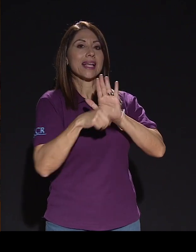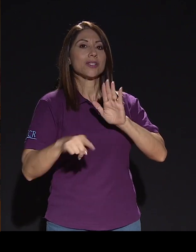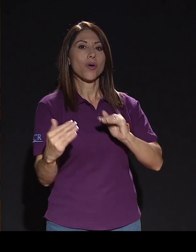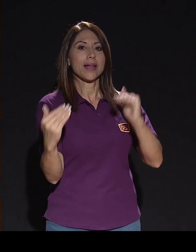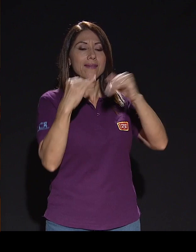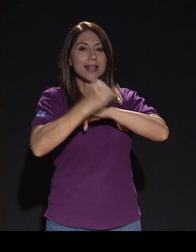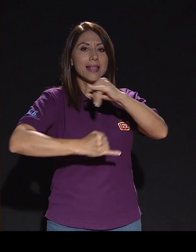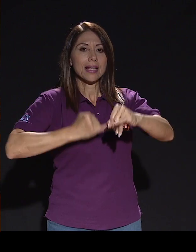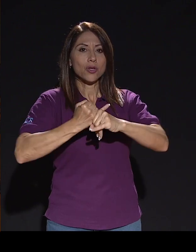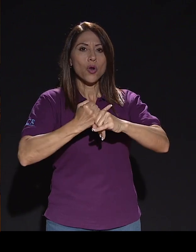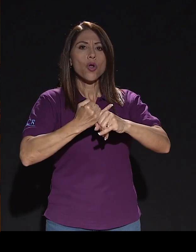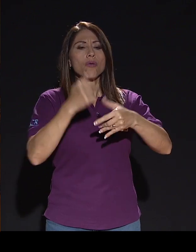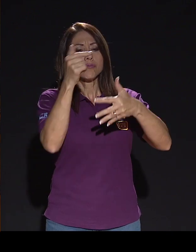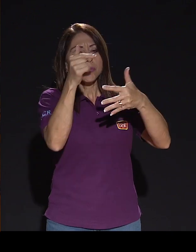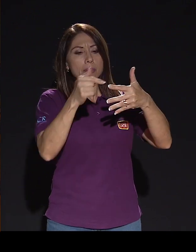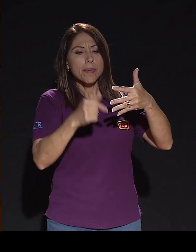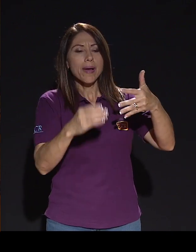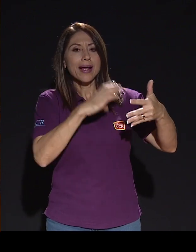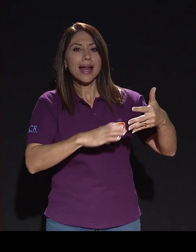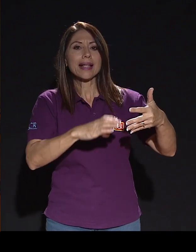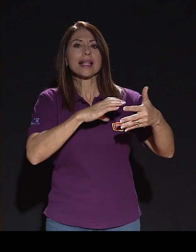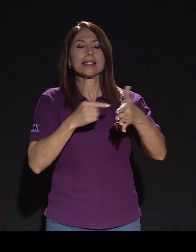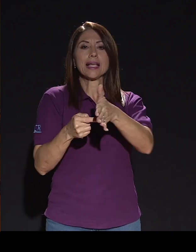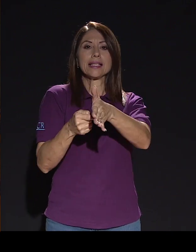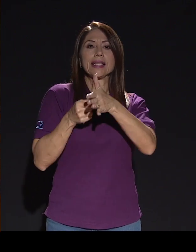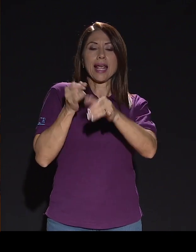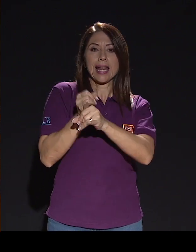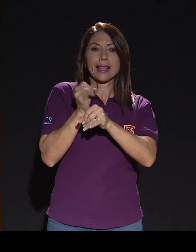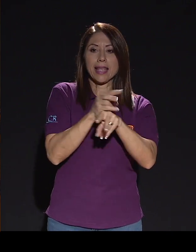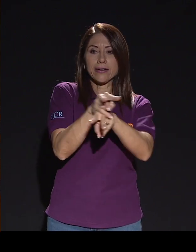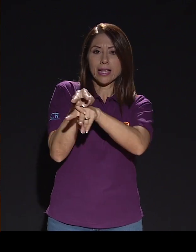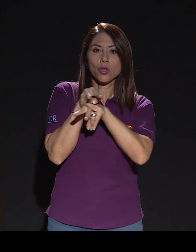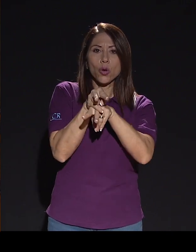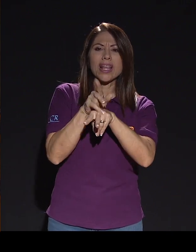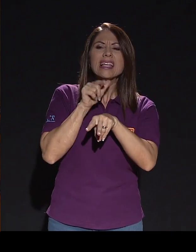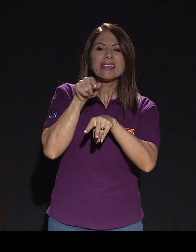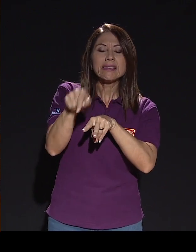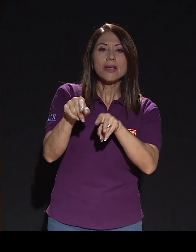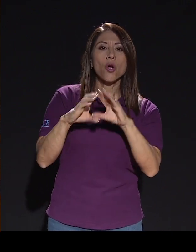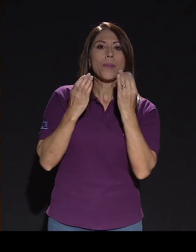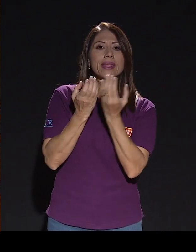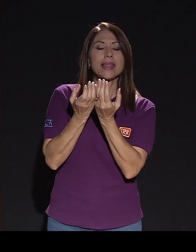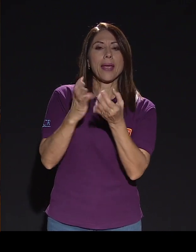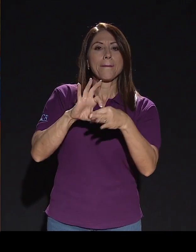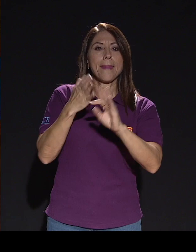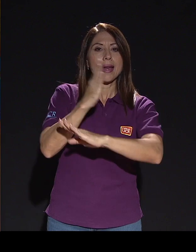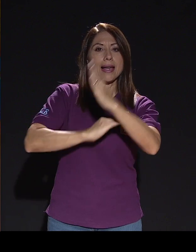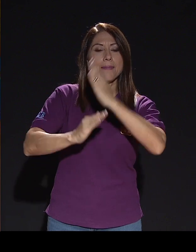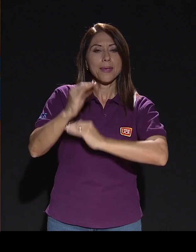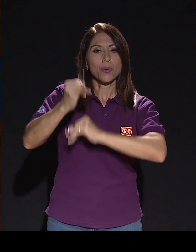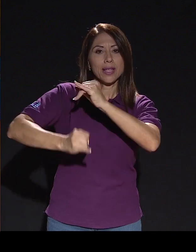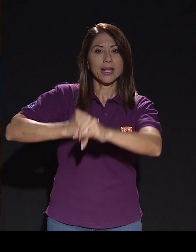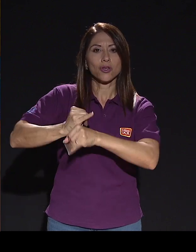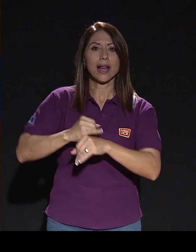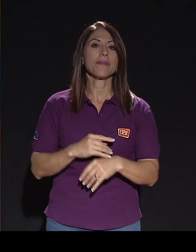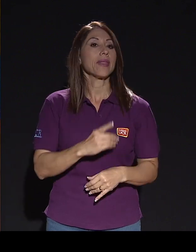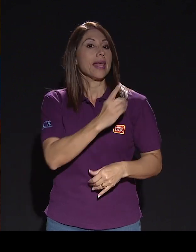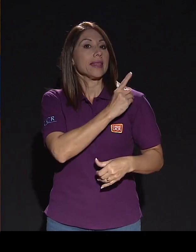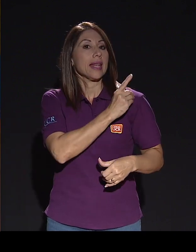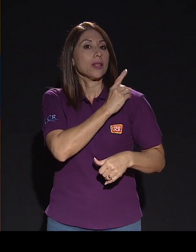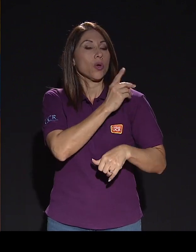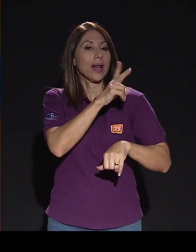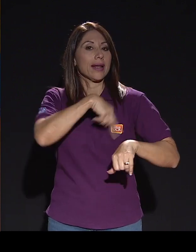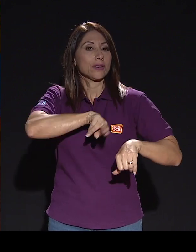todas las características que exige el ente rector, el Comité Paralímpico Internacional. Bueno, tanto la directora nacional de deportes como yo